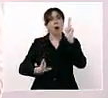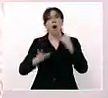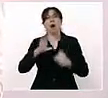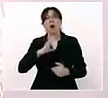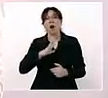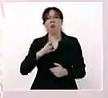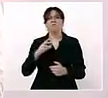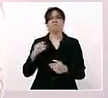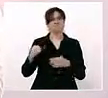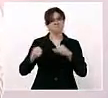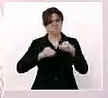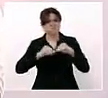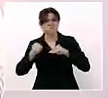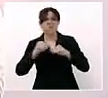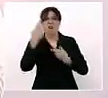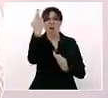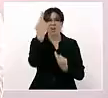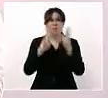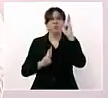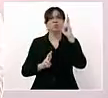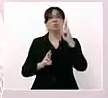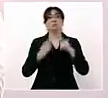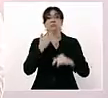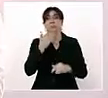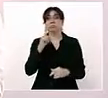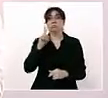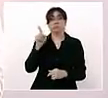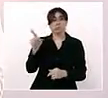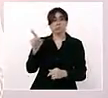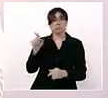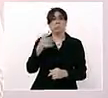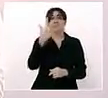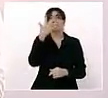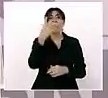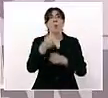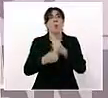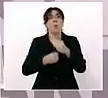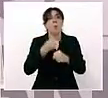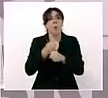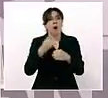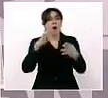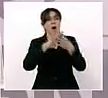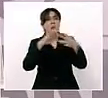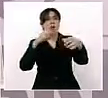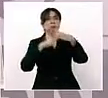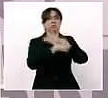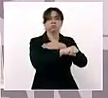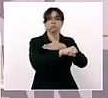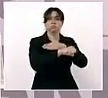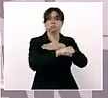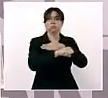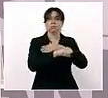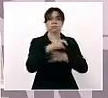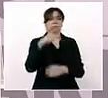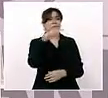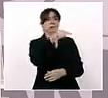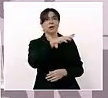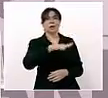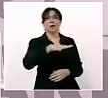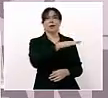Él permaneció casi cinco años preso en San Juan de Ulúa.